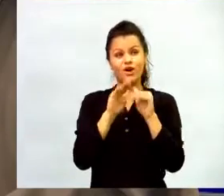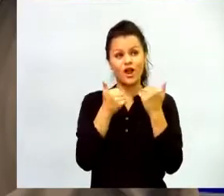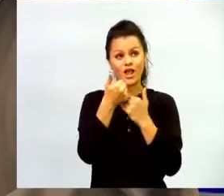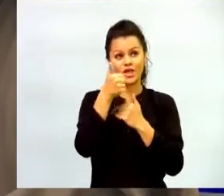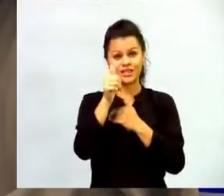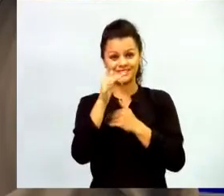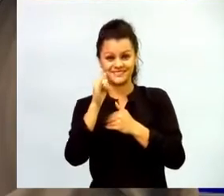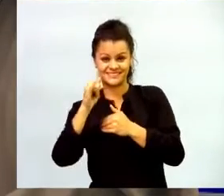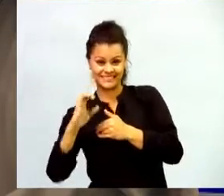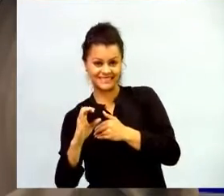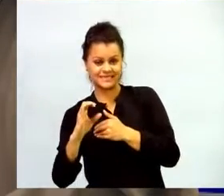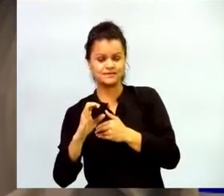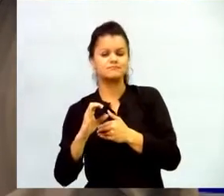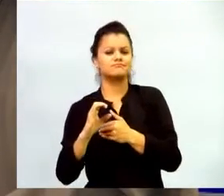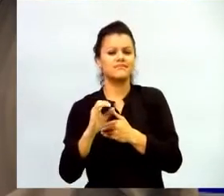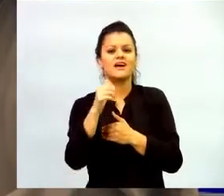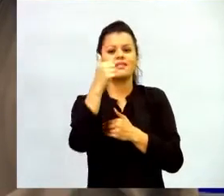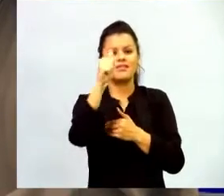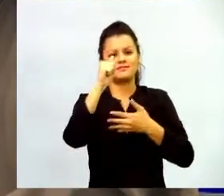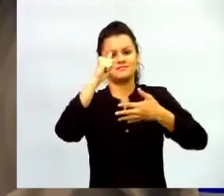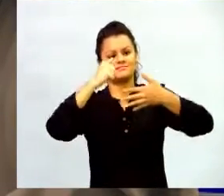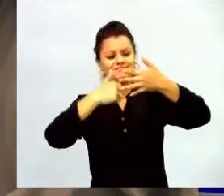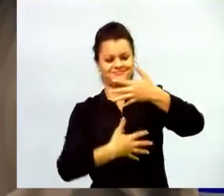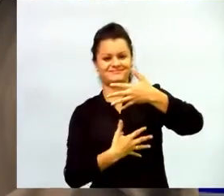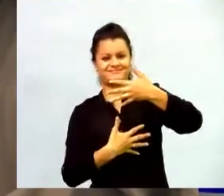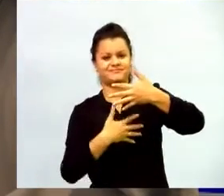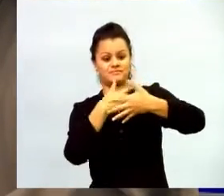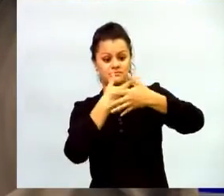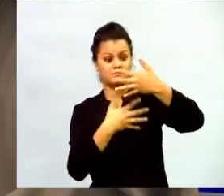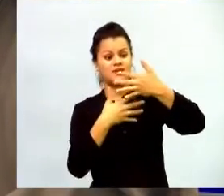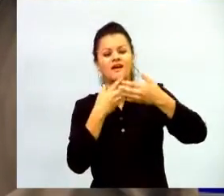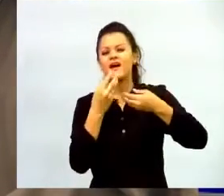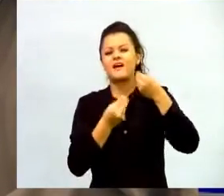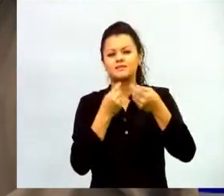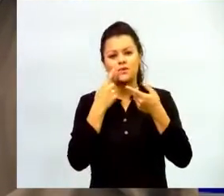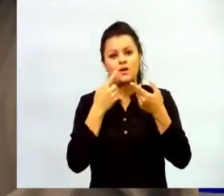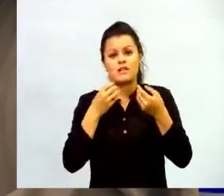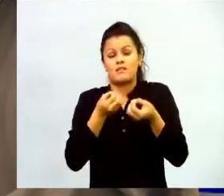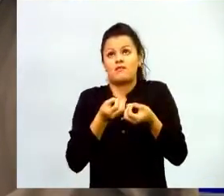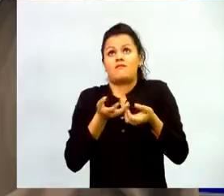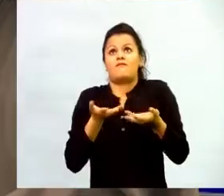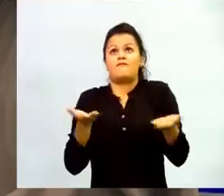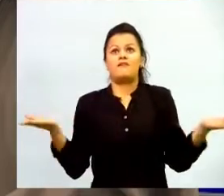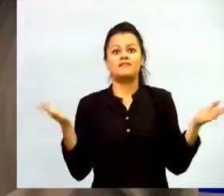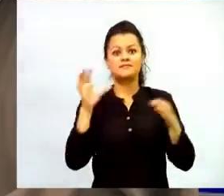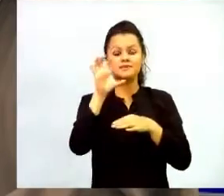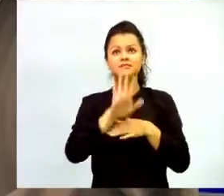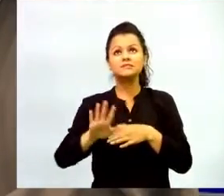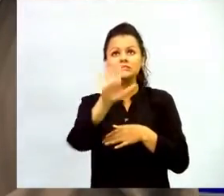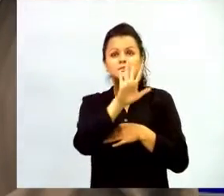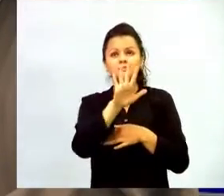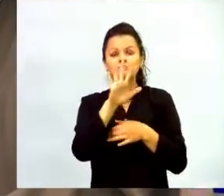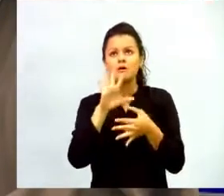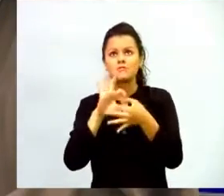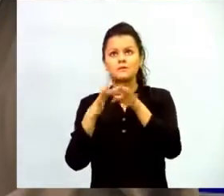que lo que están haciendo es articulando toda la oferta que hay en el país o hay una gran oferta de contenidos que se desarrollaron desde los 7 desde el